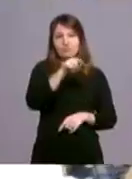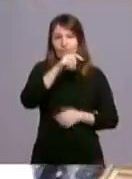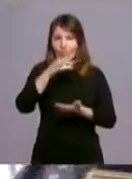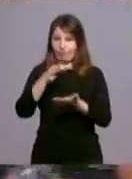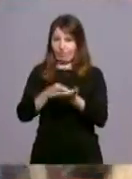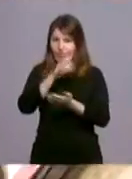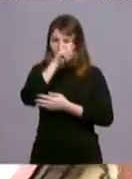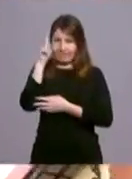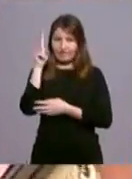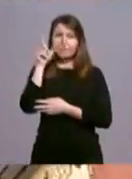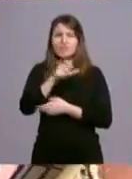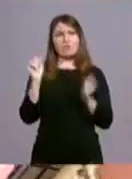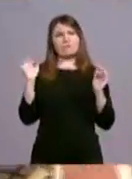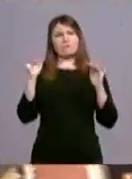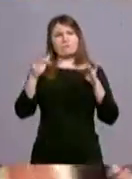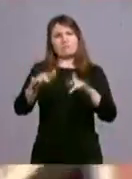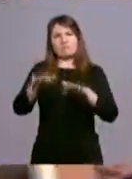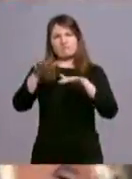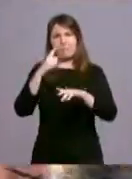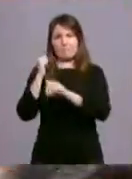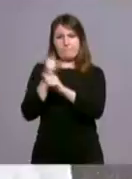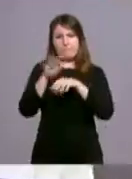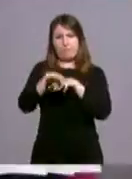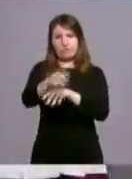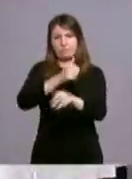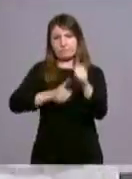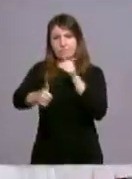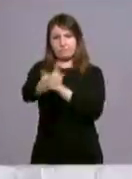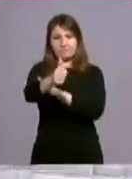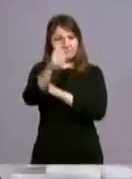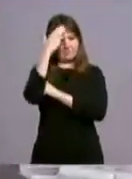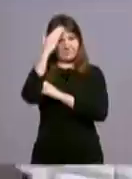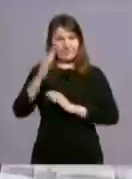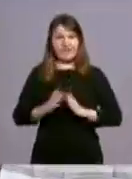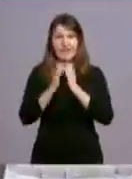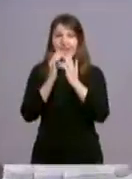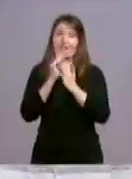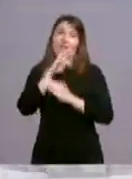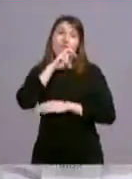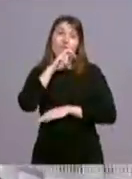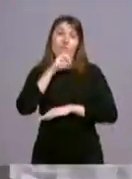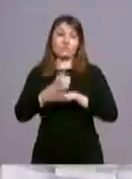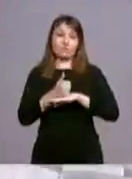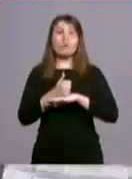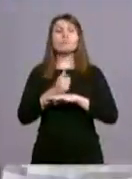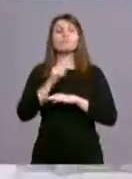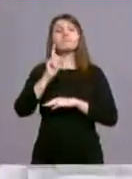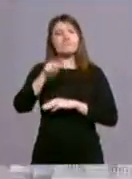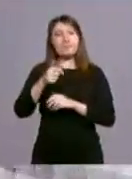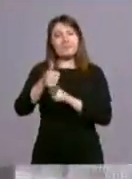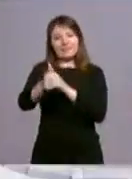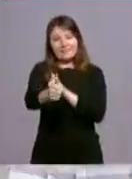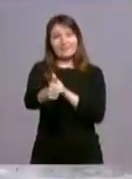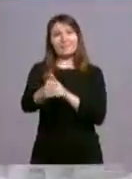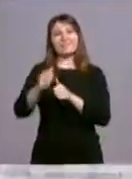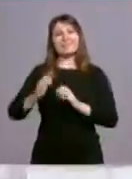Numerosos fieles se unieron a esta procesión encabezada por el arzobispo de Madrid, que contó, como no podía ser de otra manera, con la imagen también de